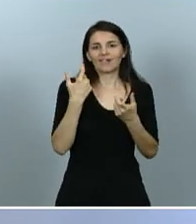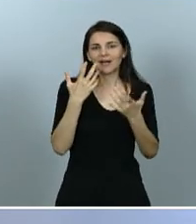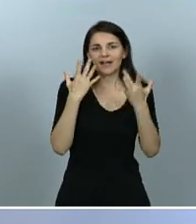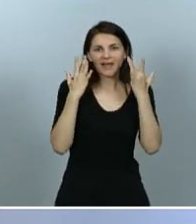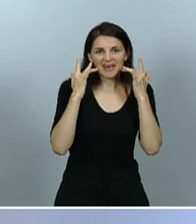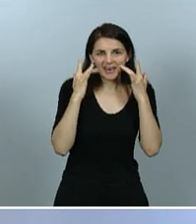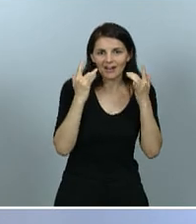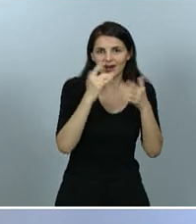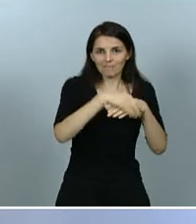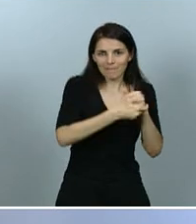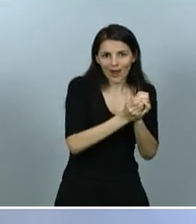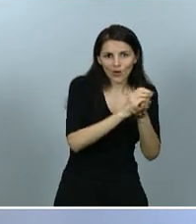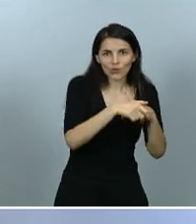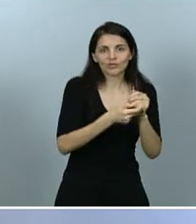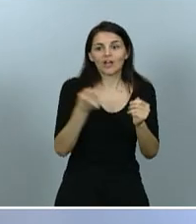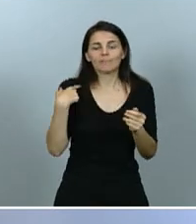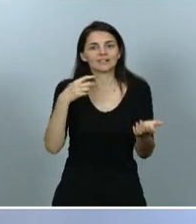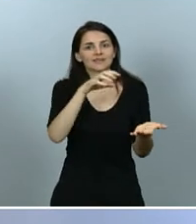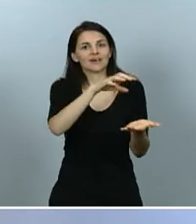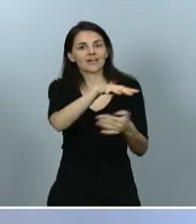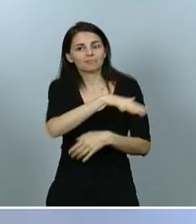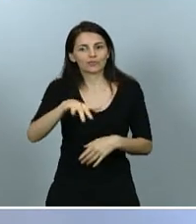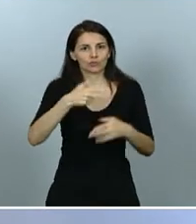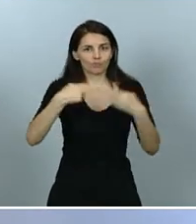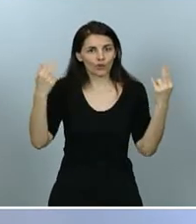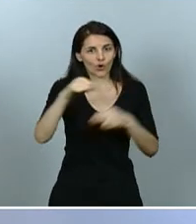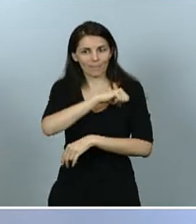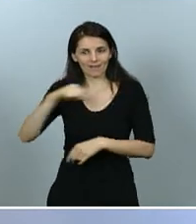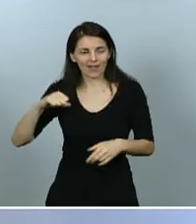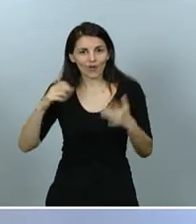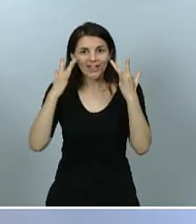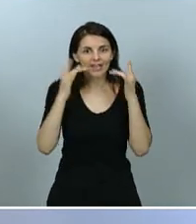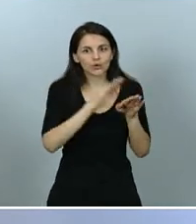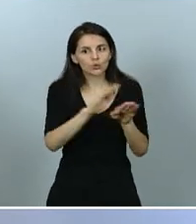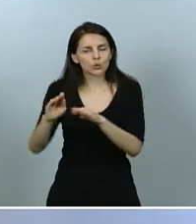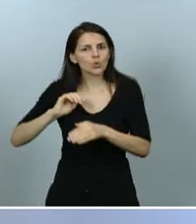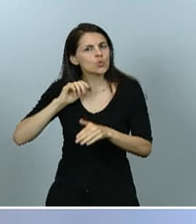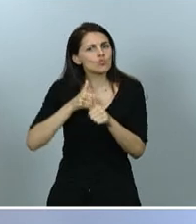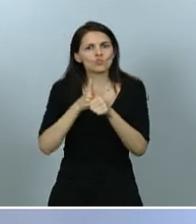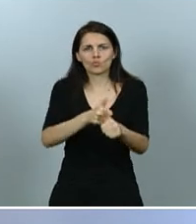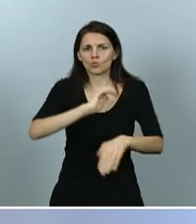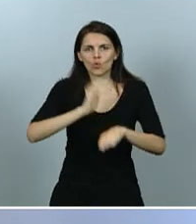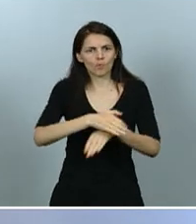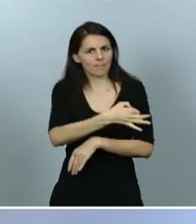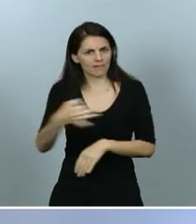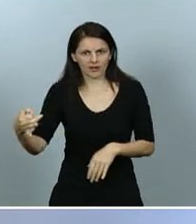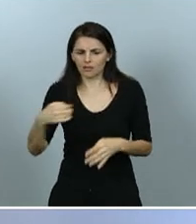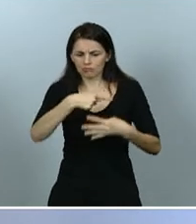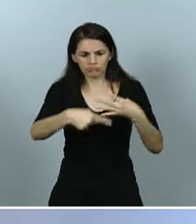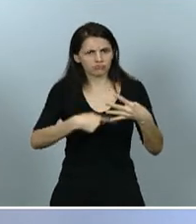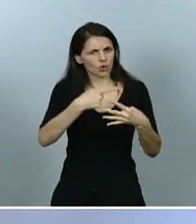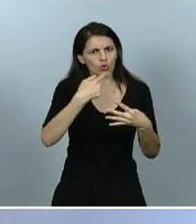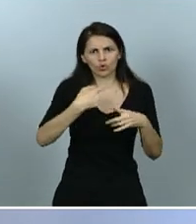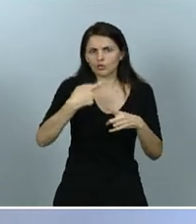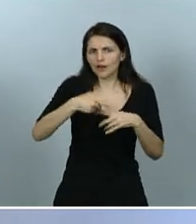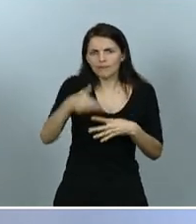públicos y privados. Son las cuatro cosas que son como los cuatro puntos cardinales que hemos de tener muy presentes en esta etapa de fin, de la